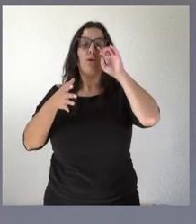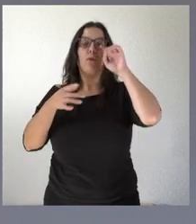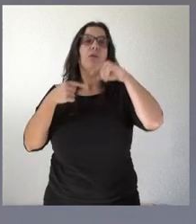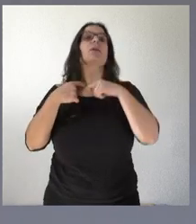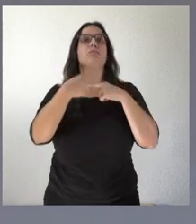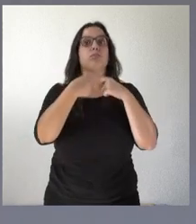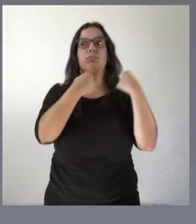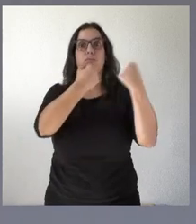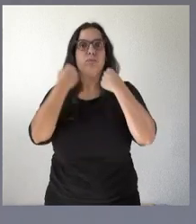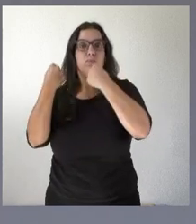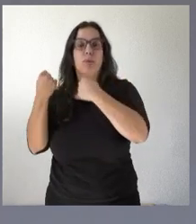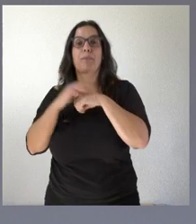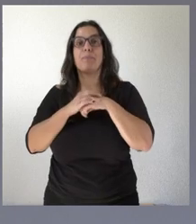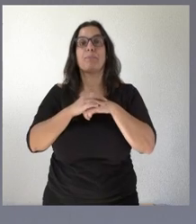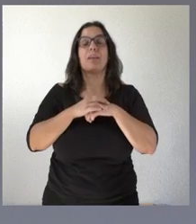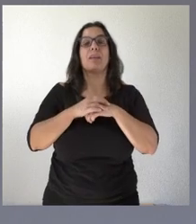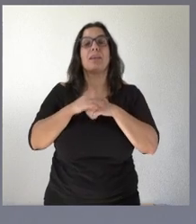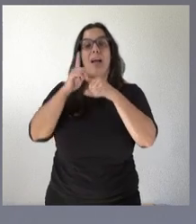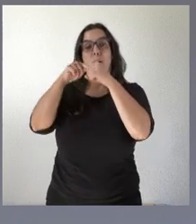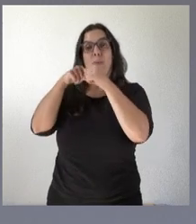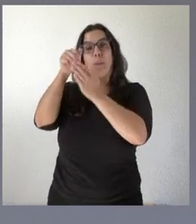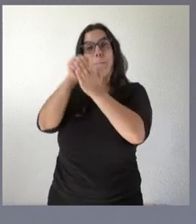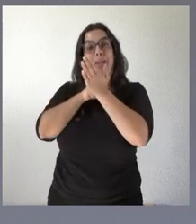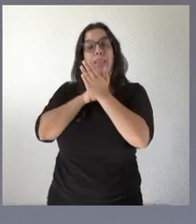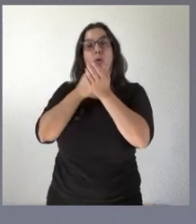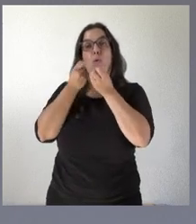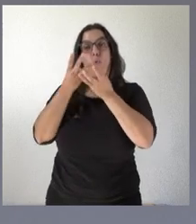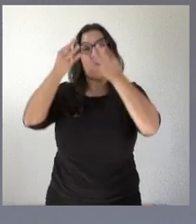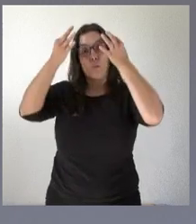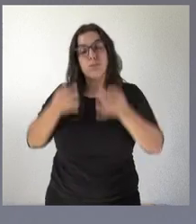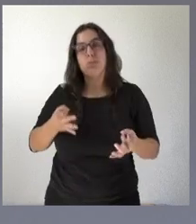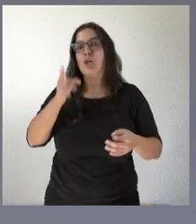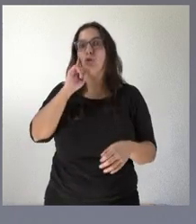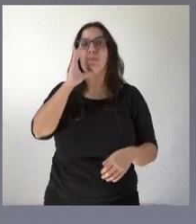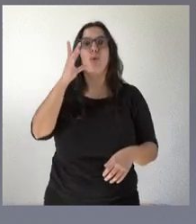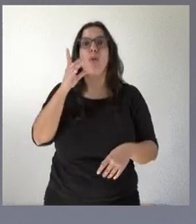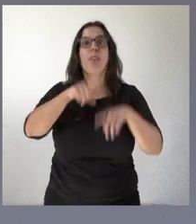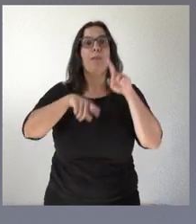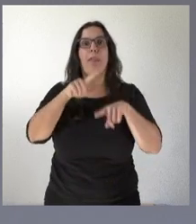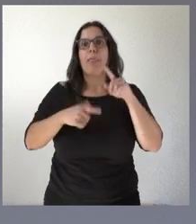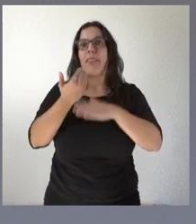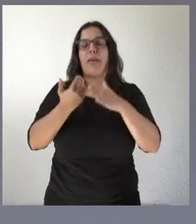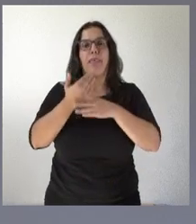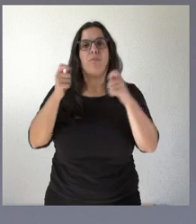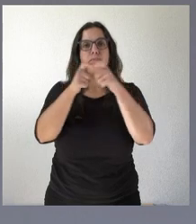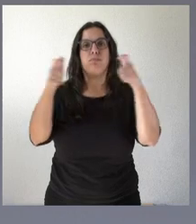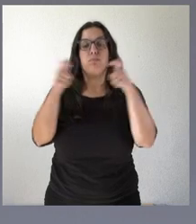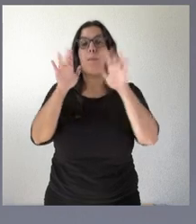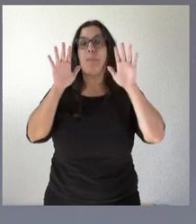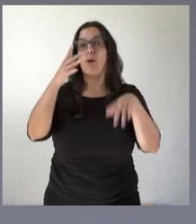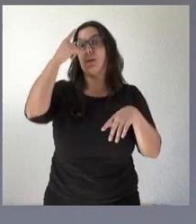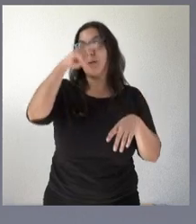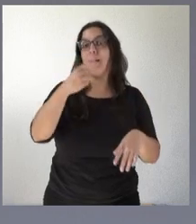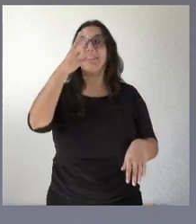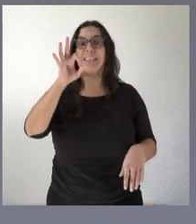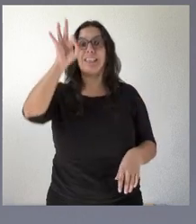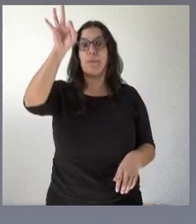puestos concretos vacantes pues yo no se lo puedo cuantificar porque eso va fluctuando día a día pero quédese con ese dato el 30% de los